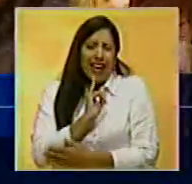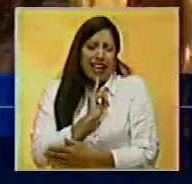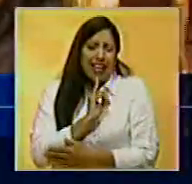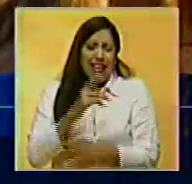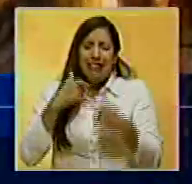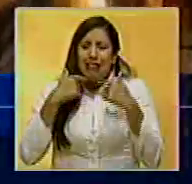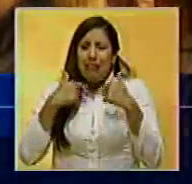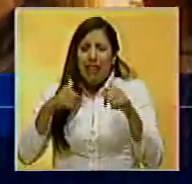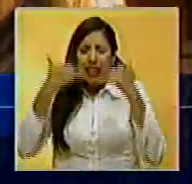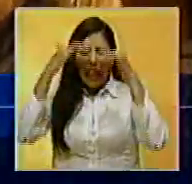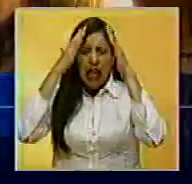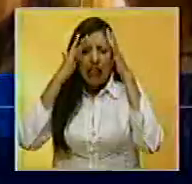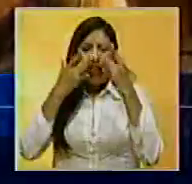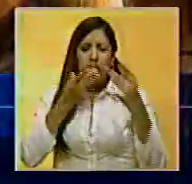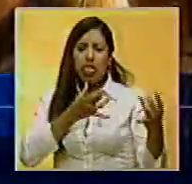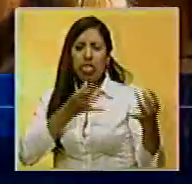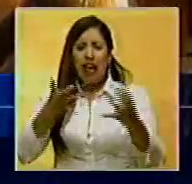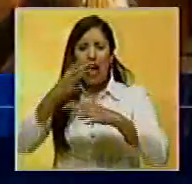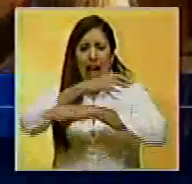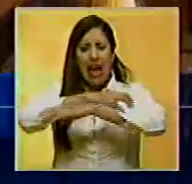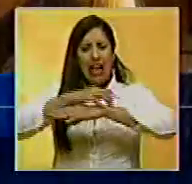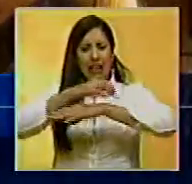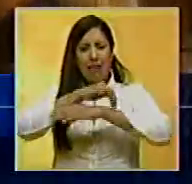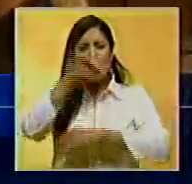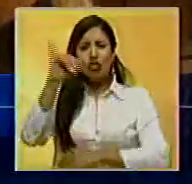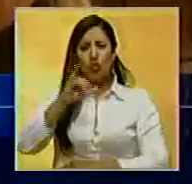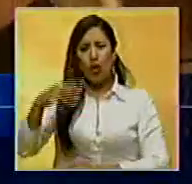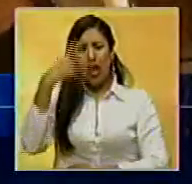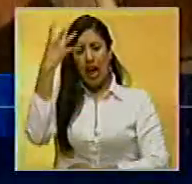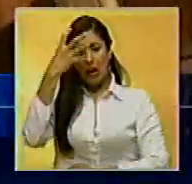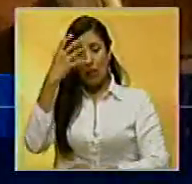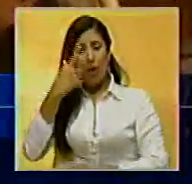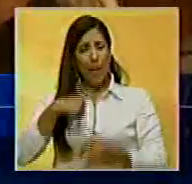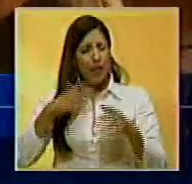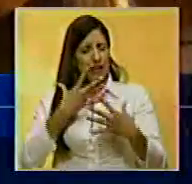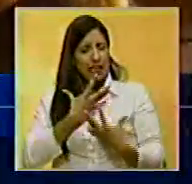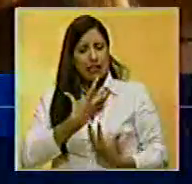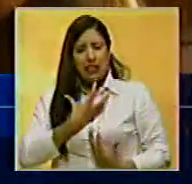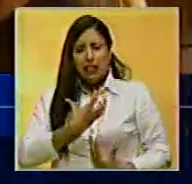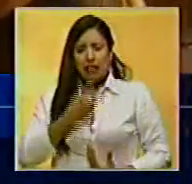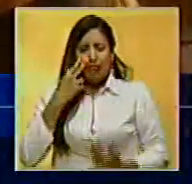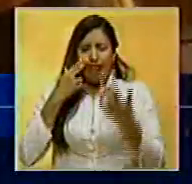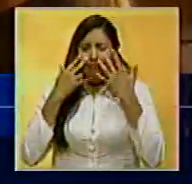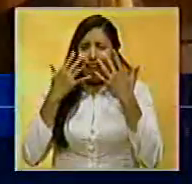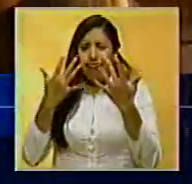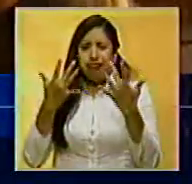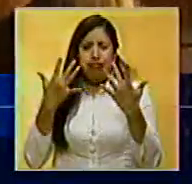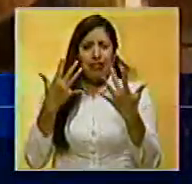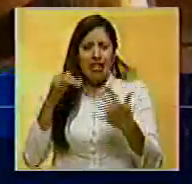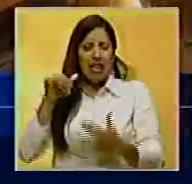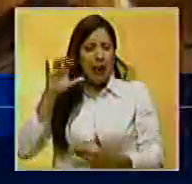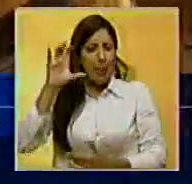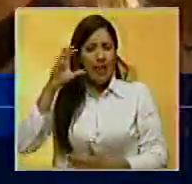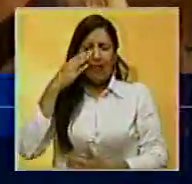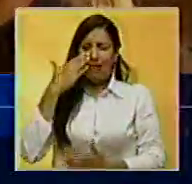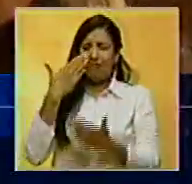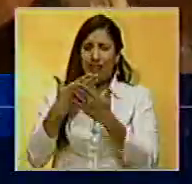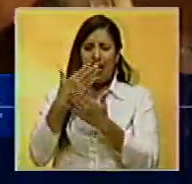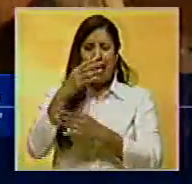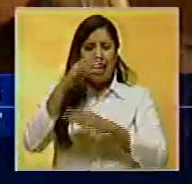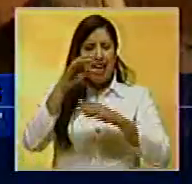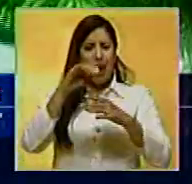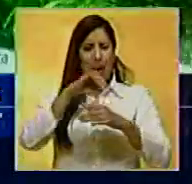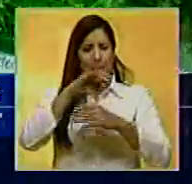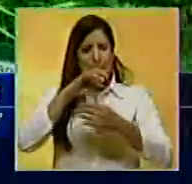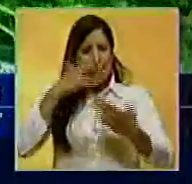se ha perdido la atención de los animales en el zoológico, pero es triste. Lo que estamos viviendo en el país se refleja en